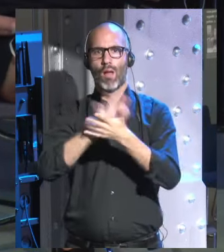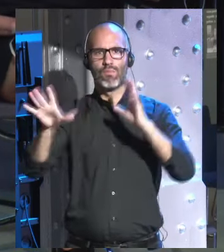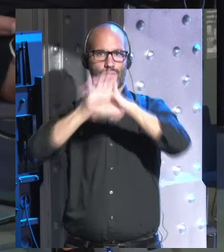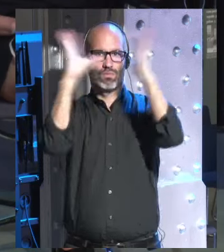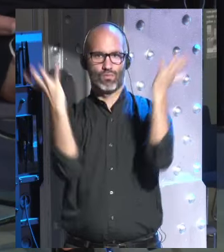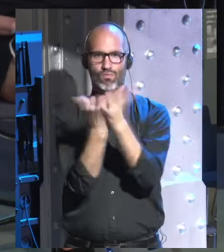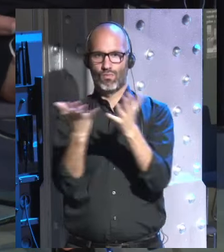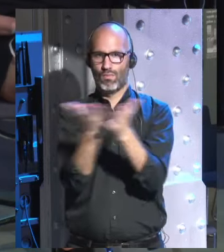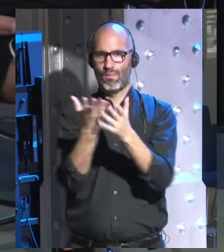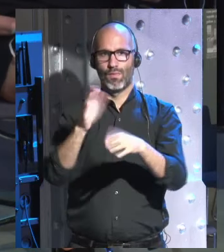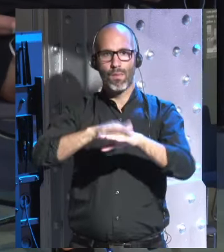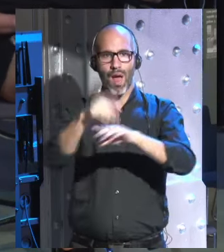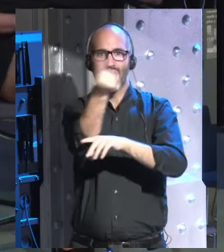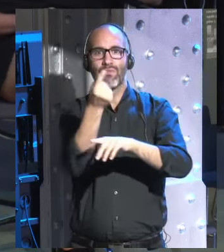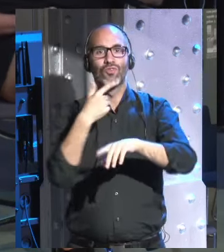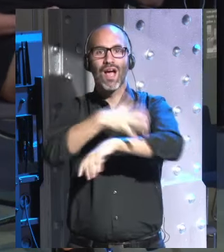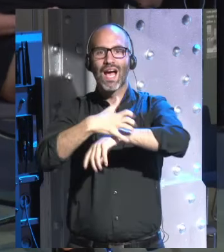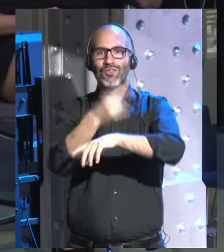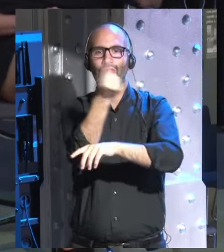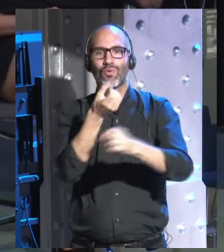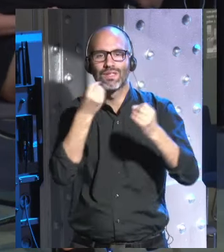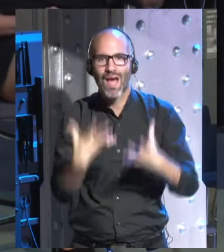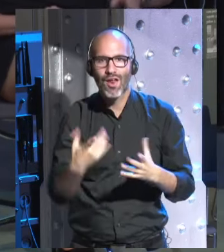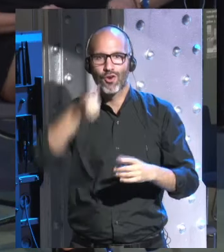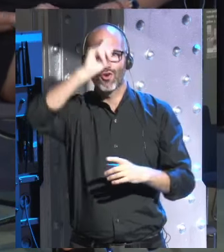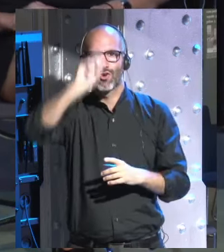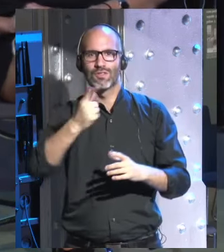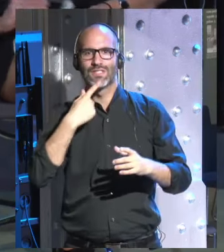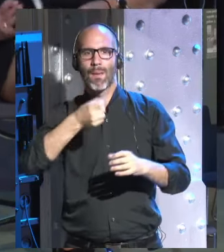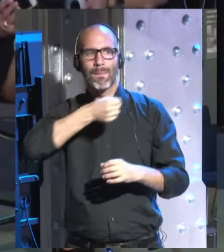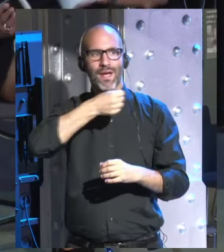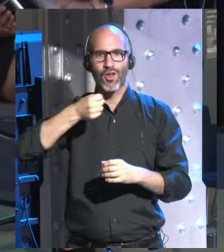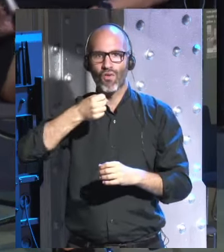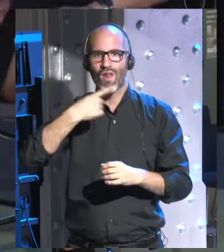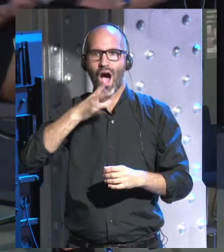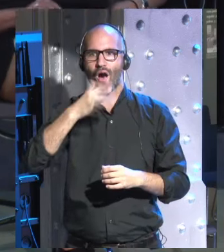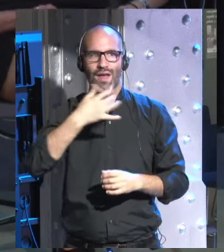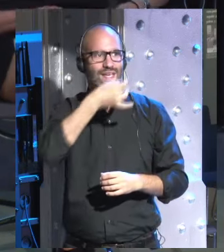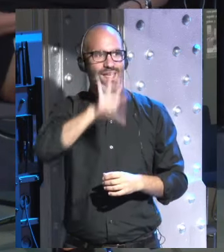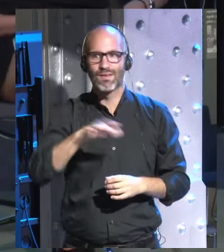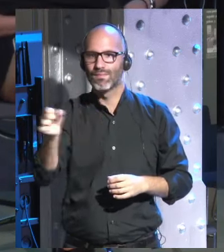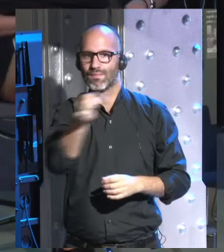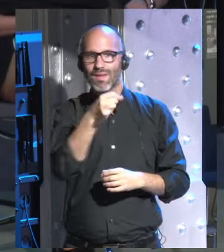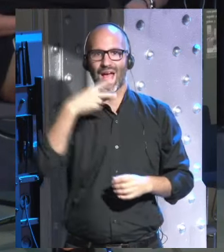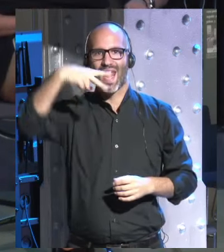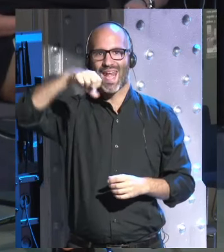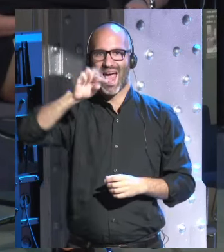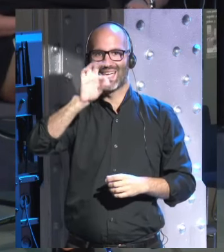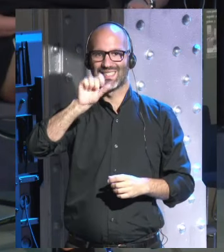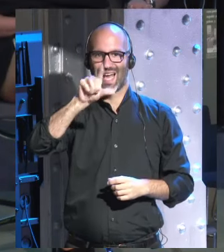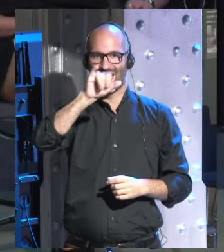de todo para dibujar no sé cómo va el gatito y no sé cómo va el micrófono al final quien lo tiene lo tiene Natalia